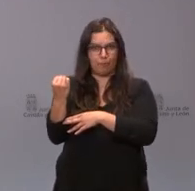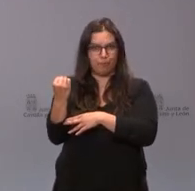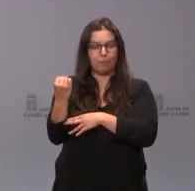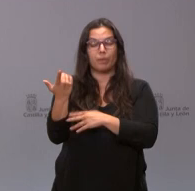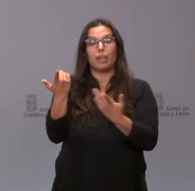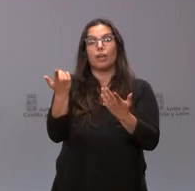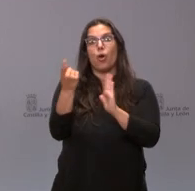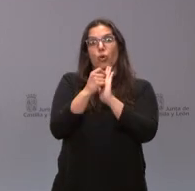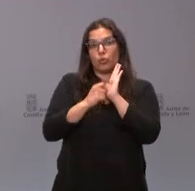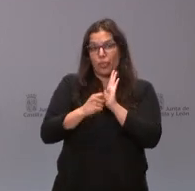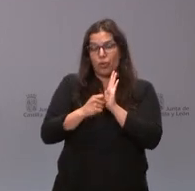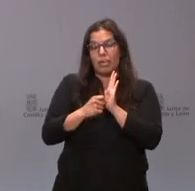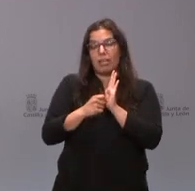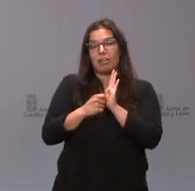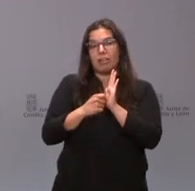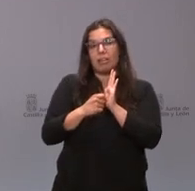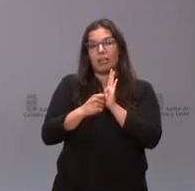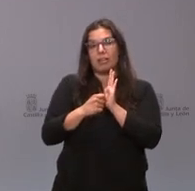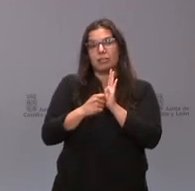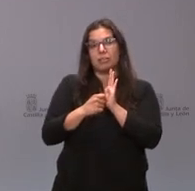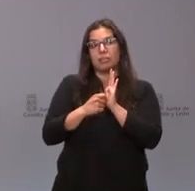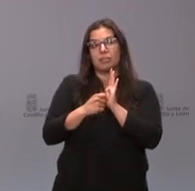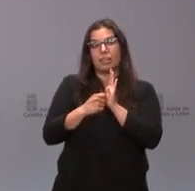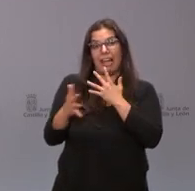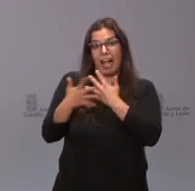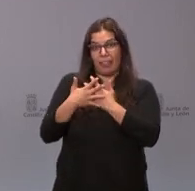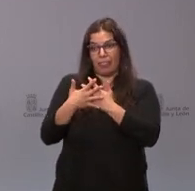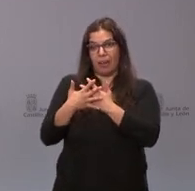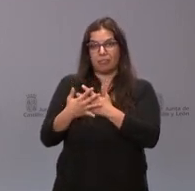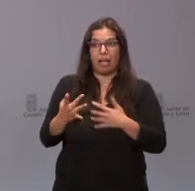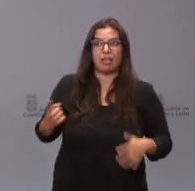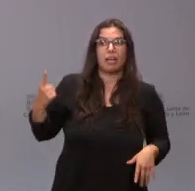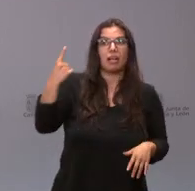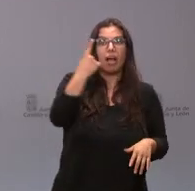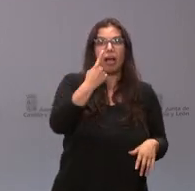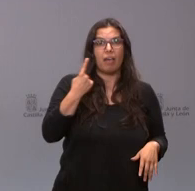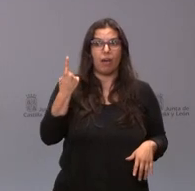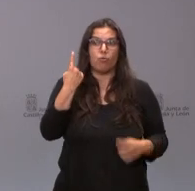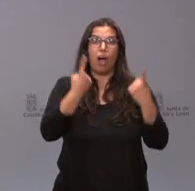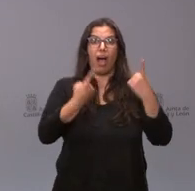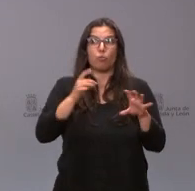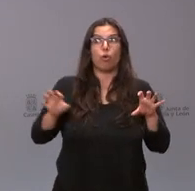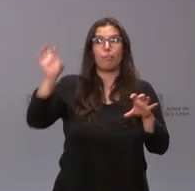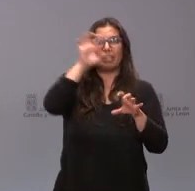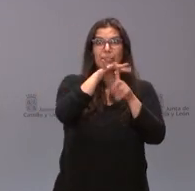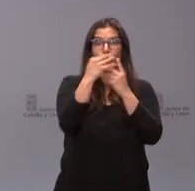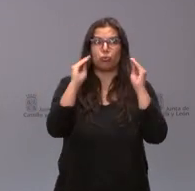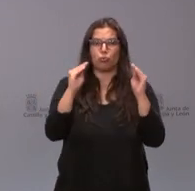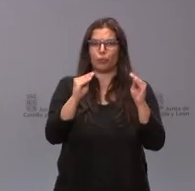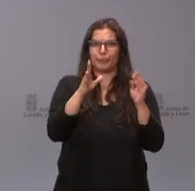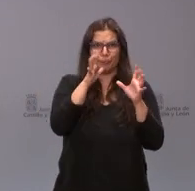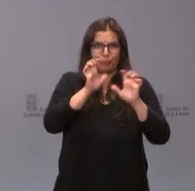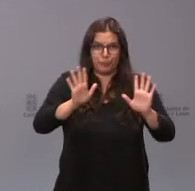condiciones de privación de libertad de estas personas en determinados países del mundo son las mejores y, por tanto,